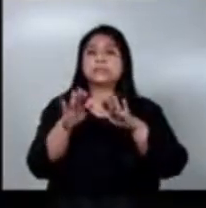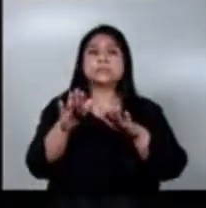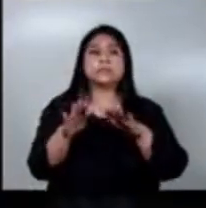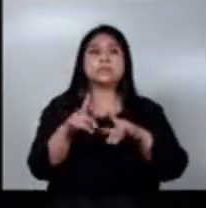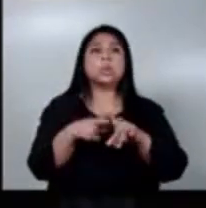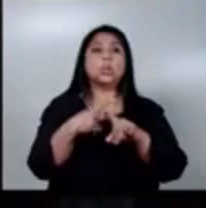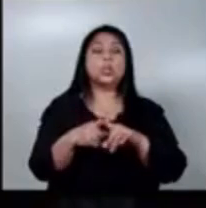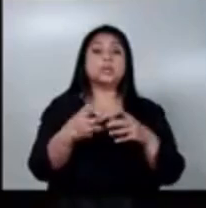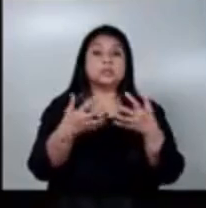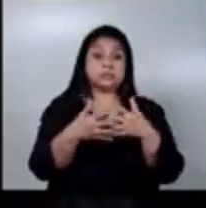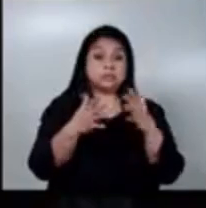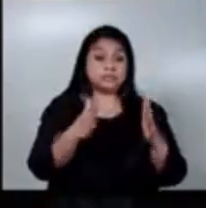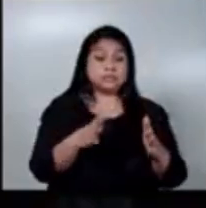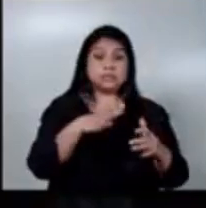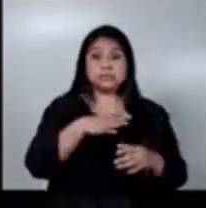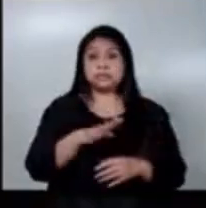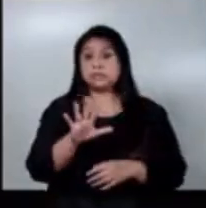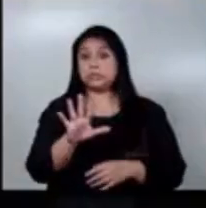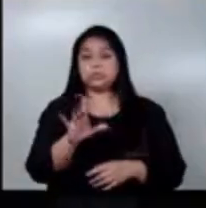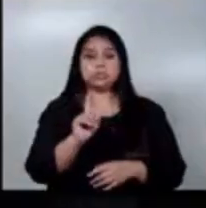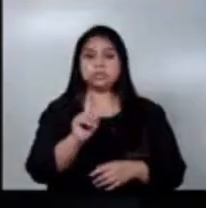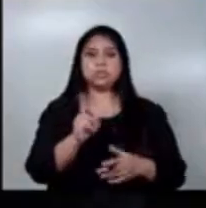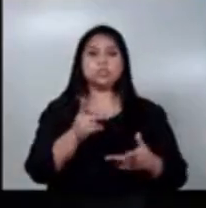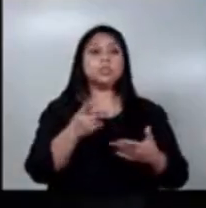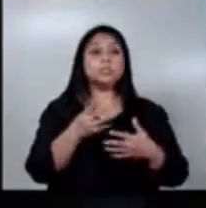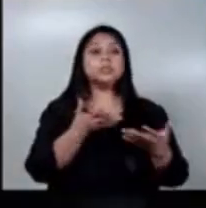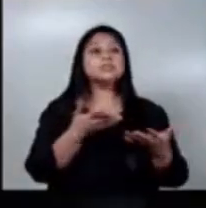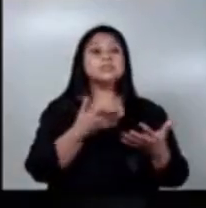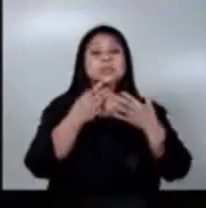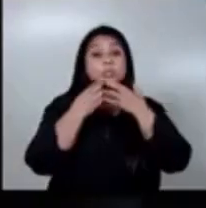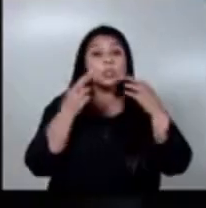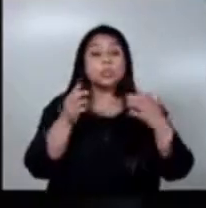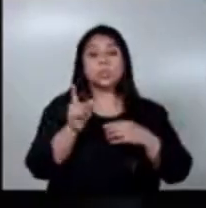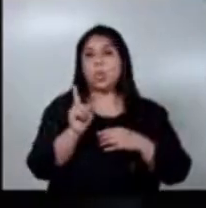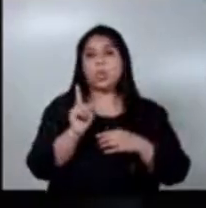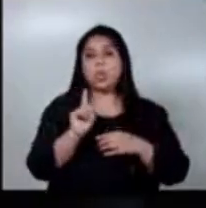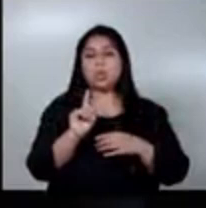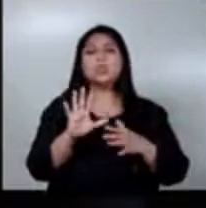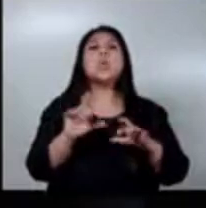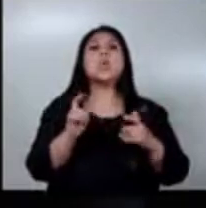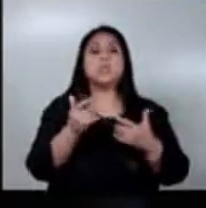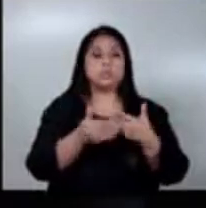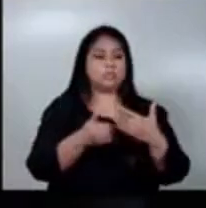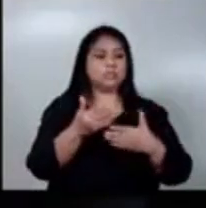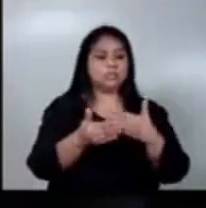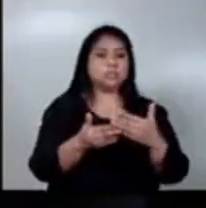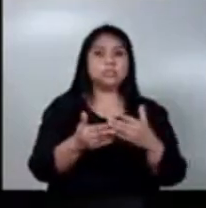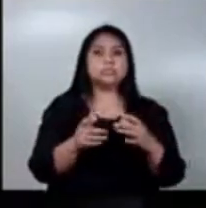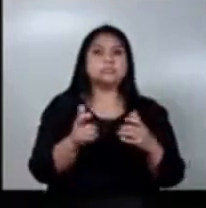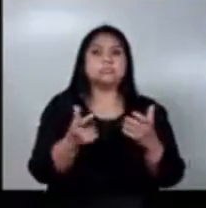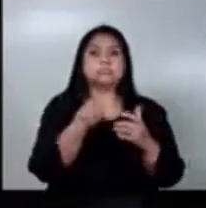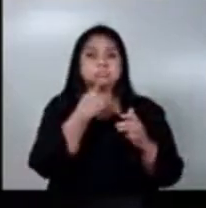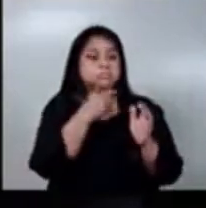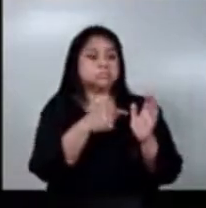empleados. O ya no se va a regular por servicios publicitarios, sino cuáles son los pasos a seguir en estas normativas según la ley.